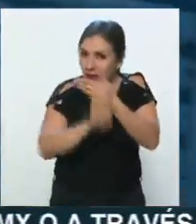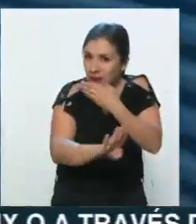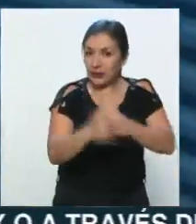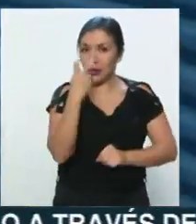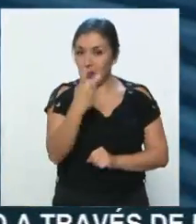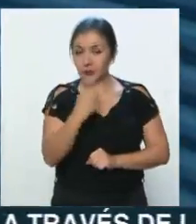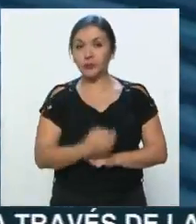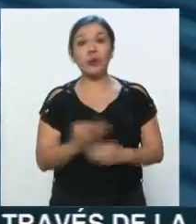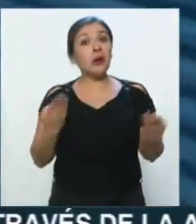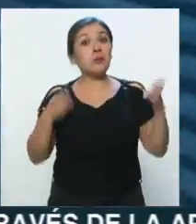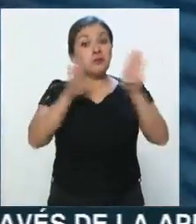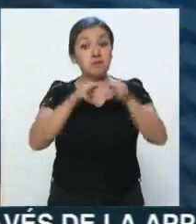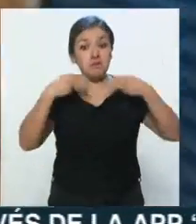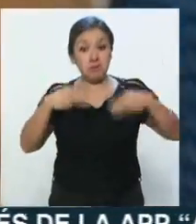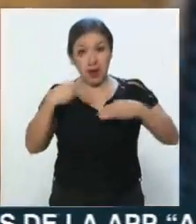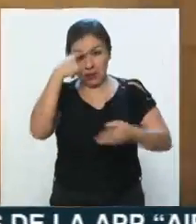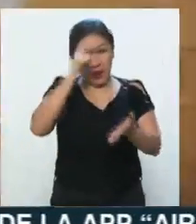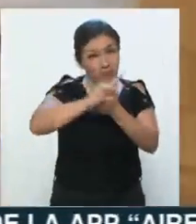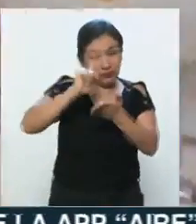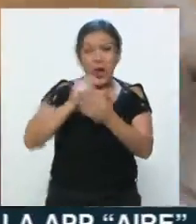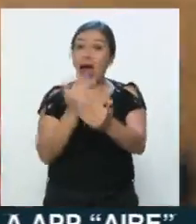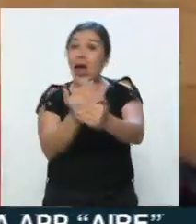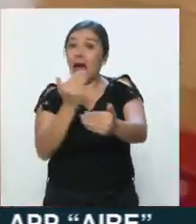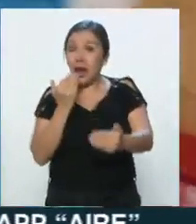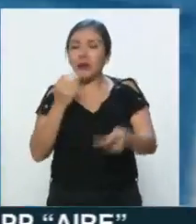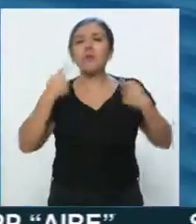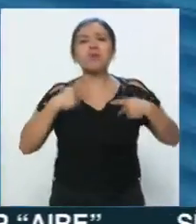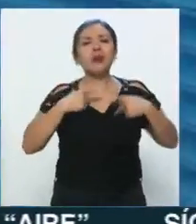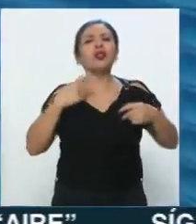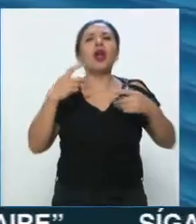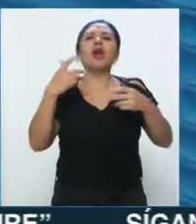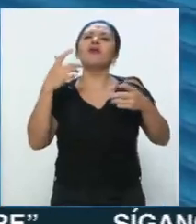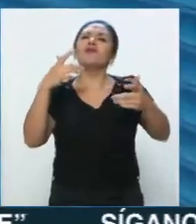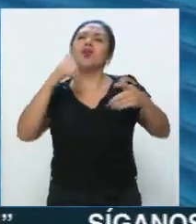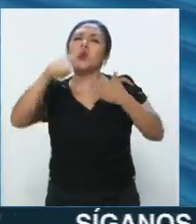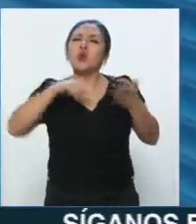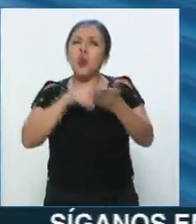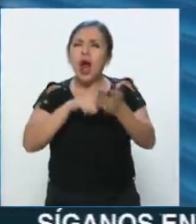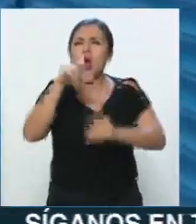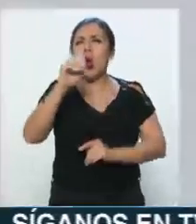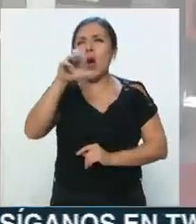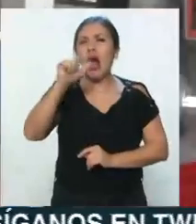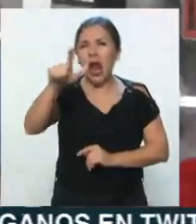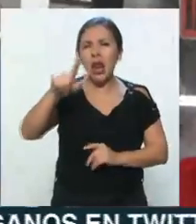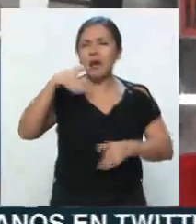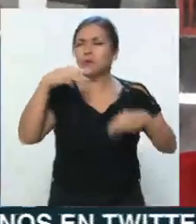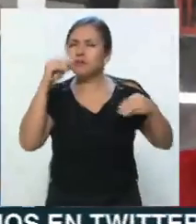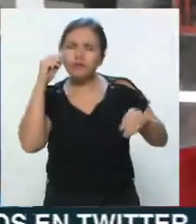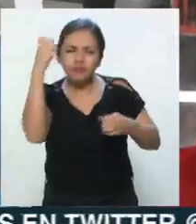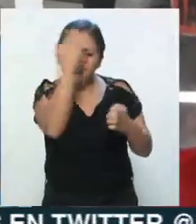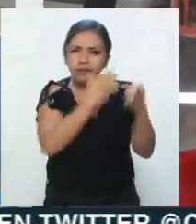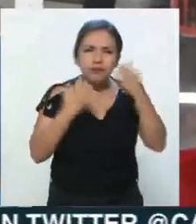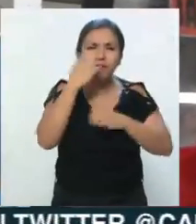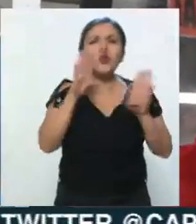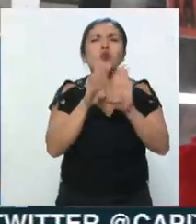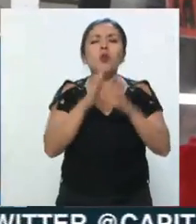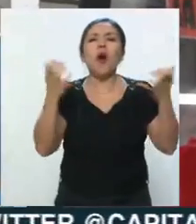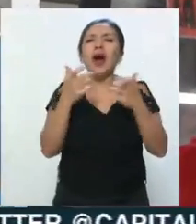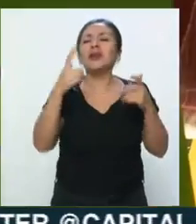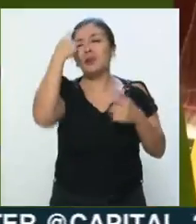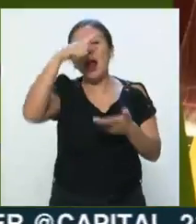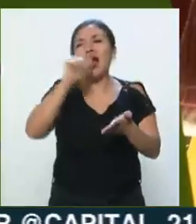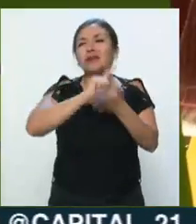Antes de los cierres de mercados para sanitizar, los locatarios en coordinación con las autoridades sanitarias implementaron las medidas de sana